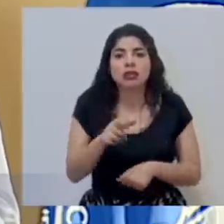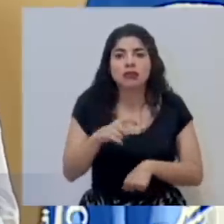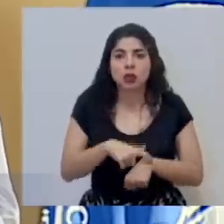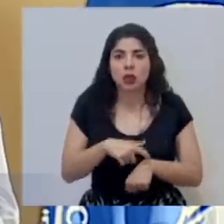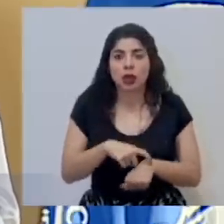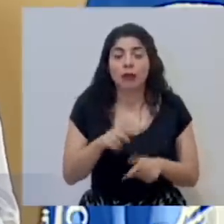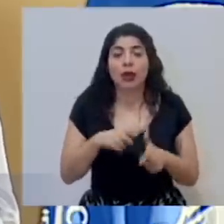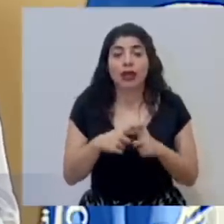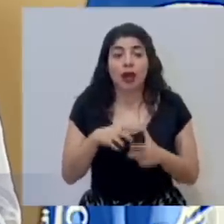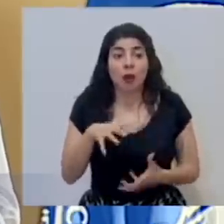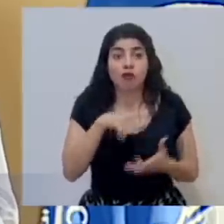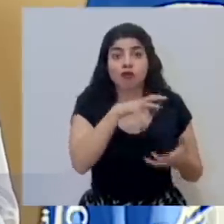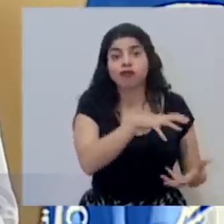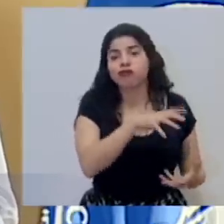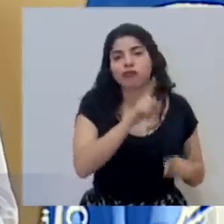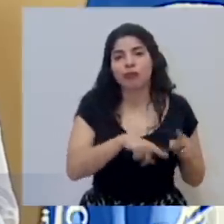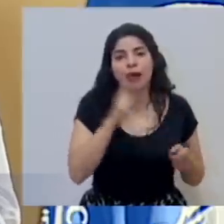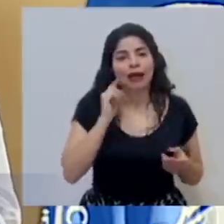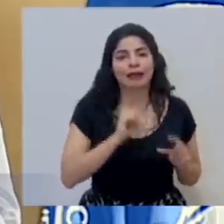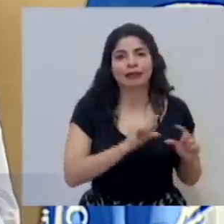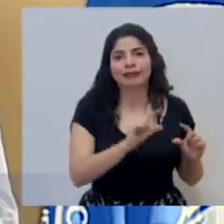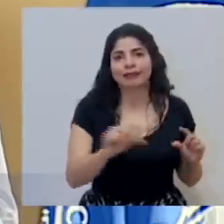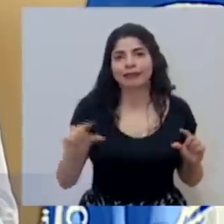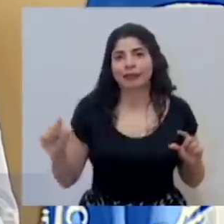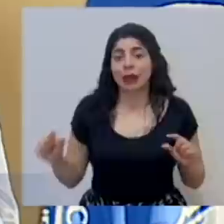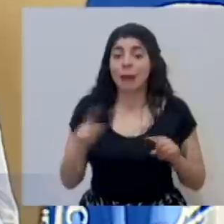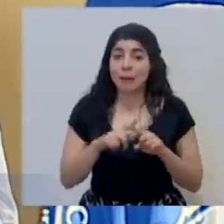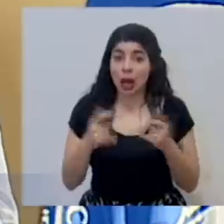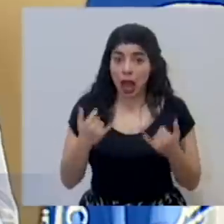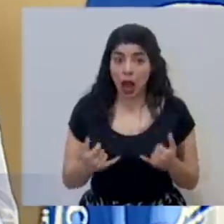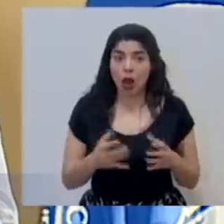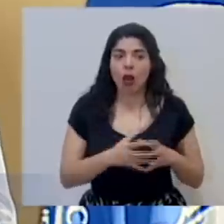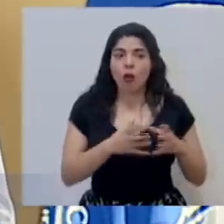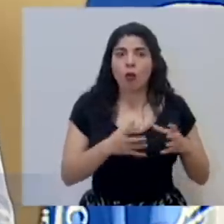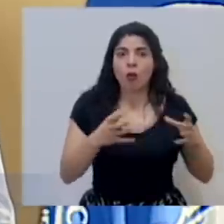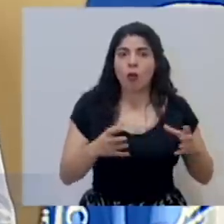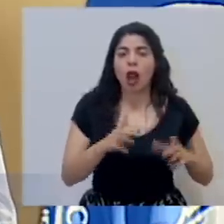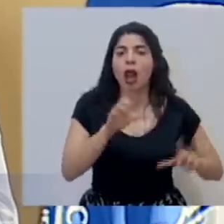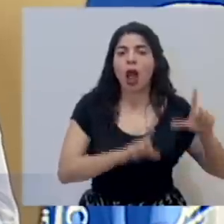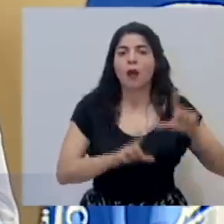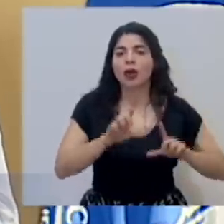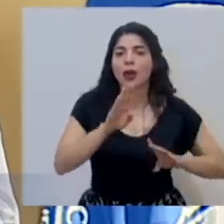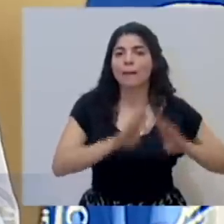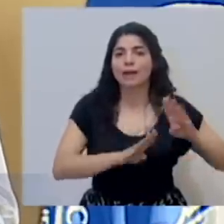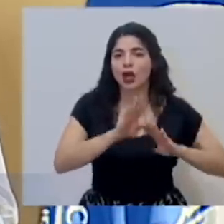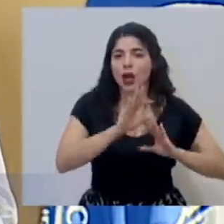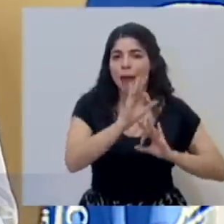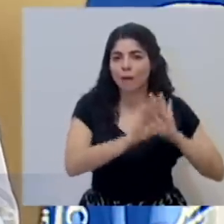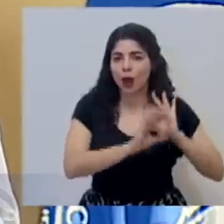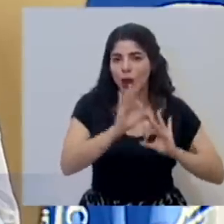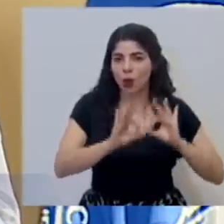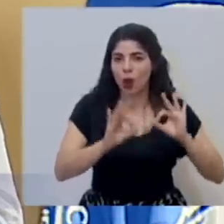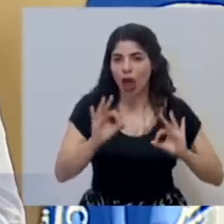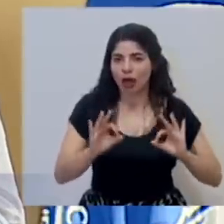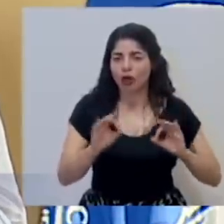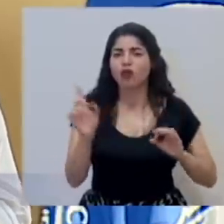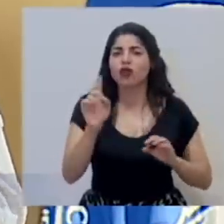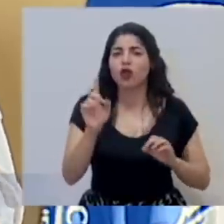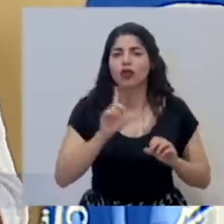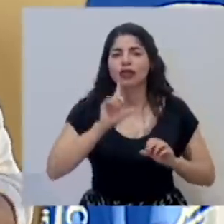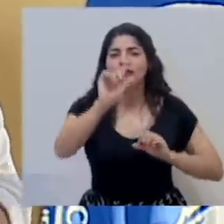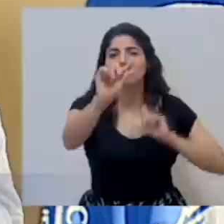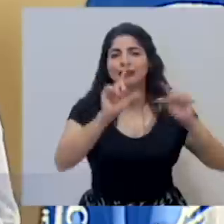a pesar de todo esto hemos logrado implementar laboratorios de biología molecular en diferentes centros regionales